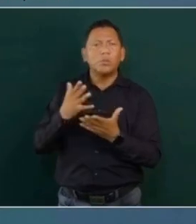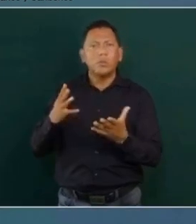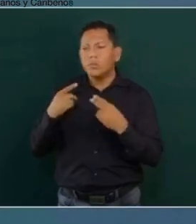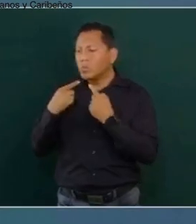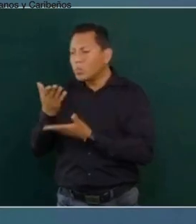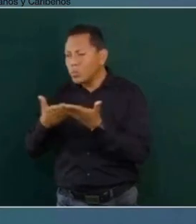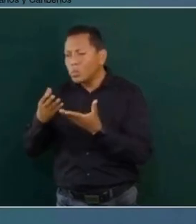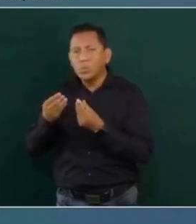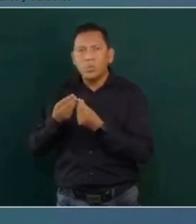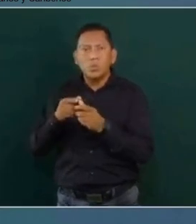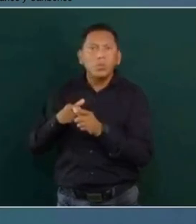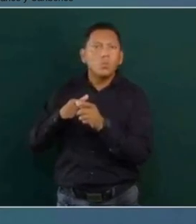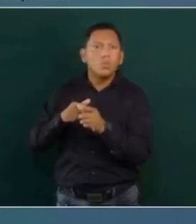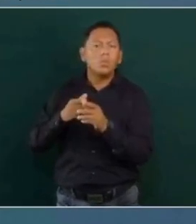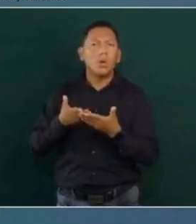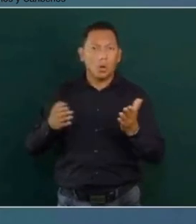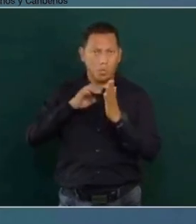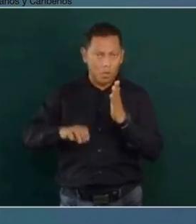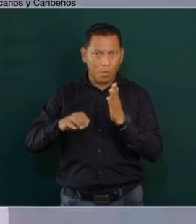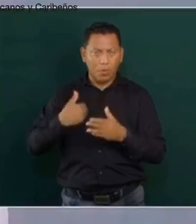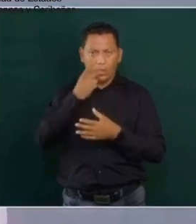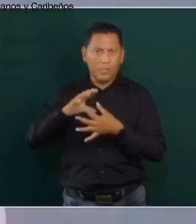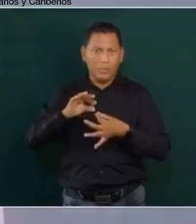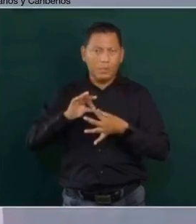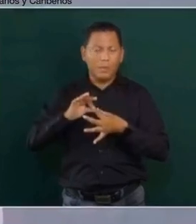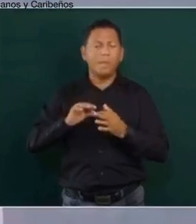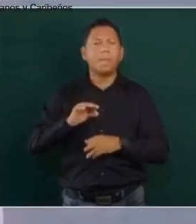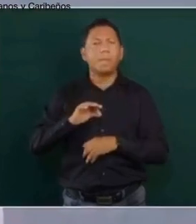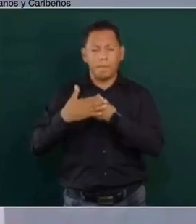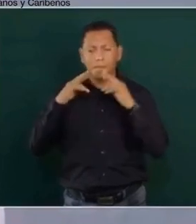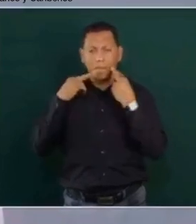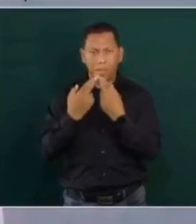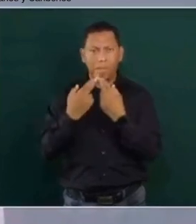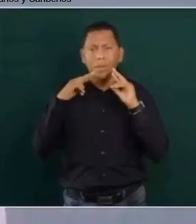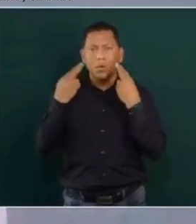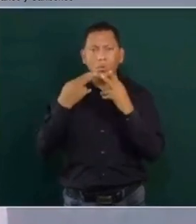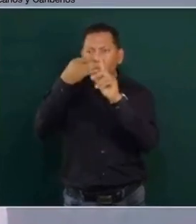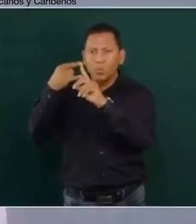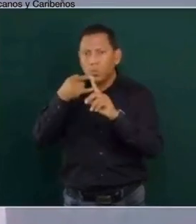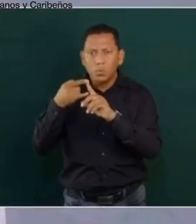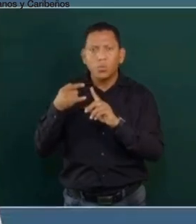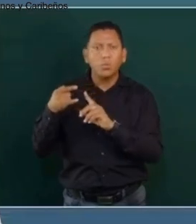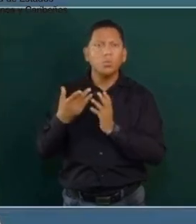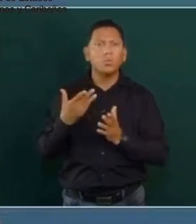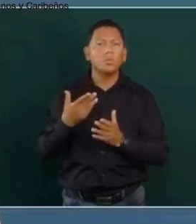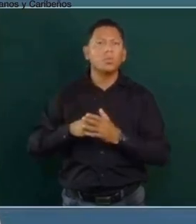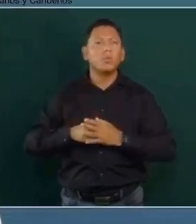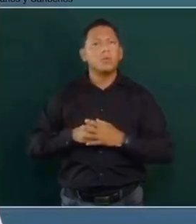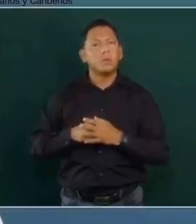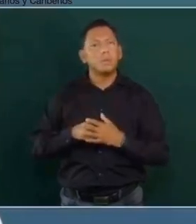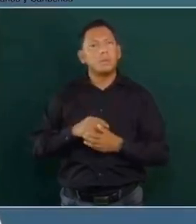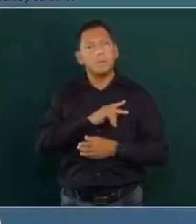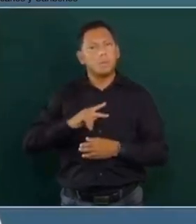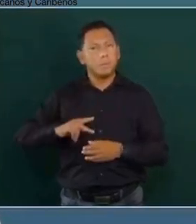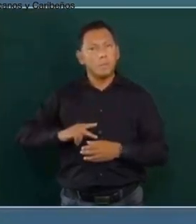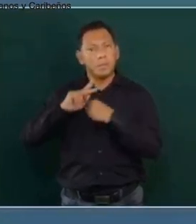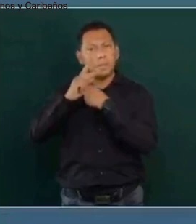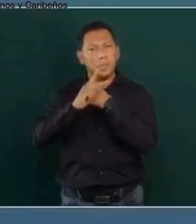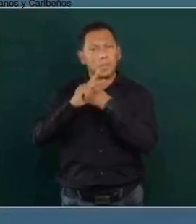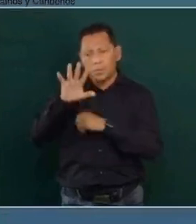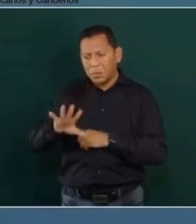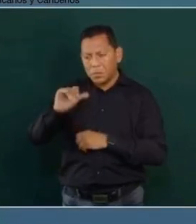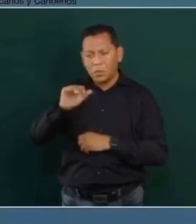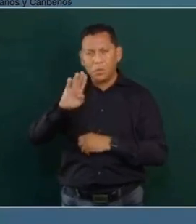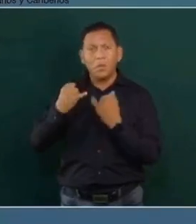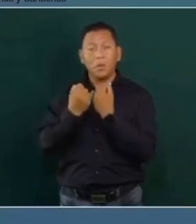manera conjunta. Ahora, por ejemplo, les comentaba yo que vamos a tener una reunión virtual, presidentes de América Latina, del Caribe, y va a estar